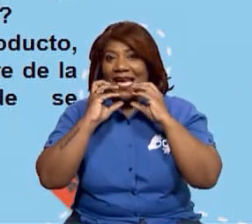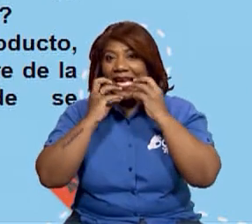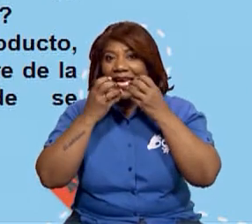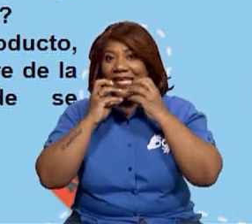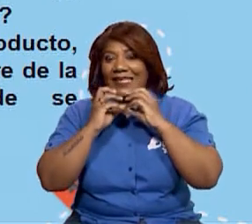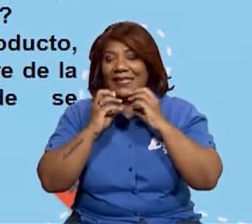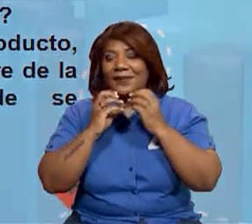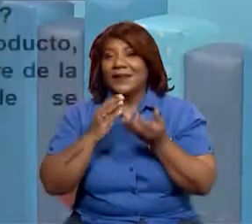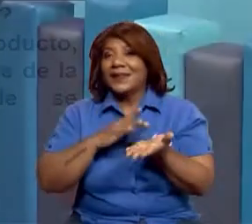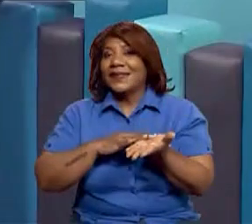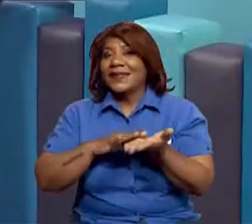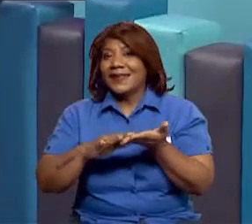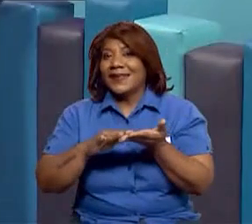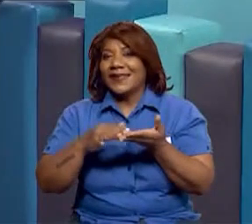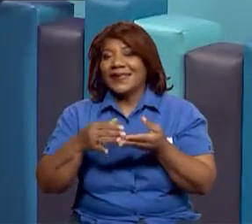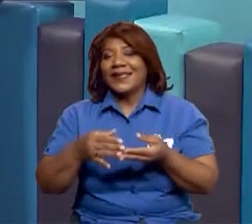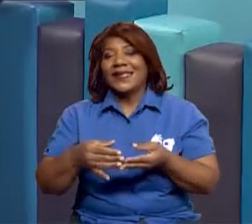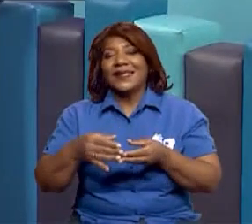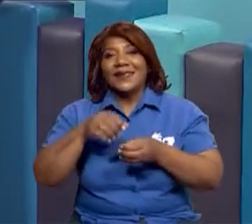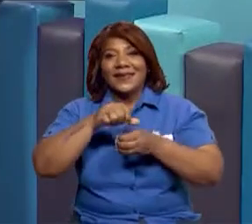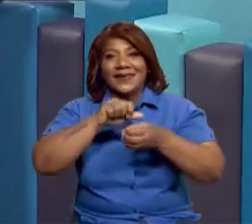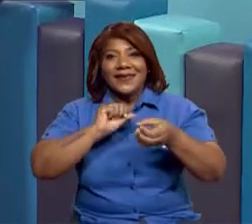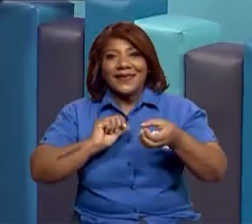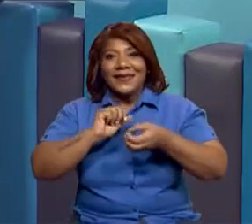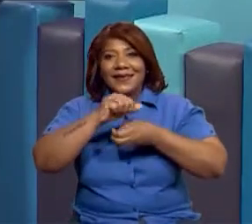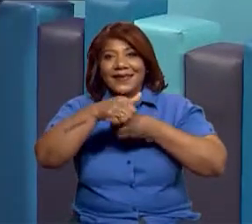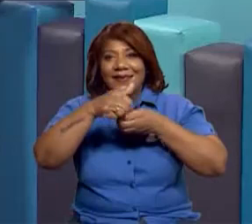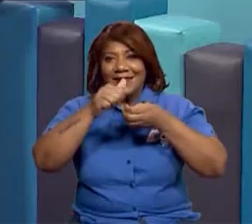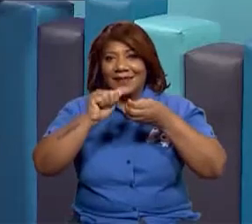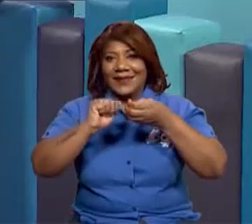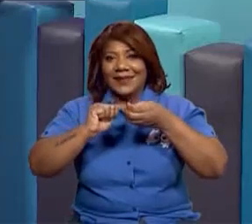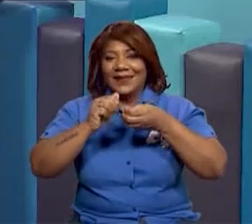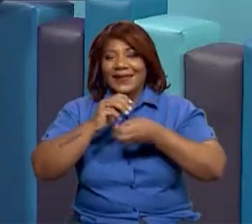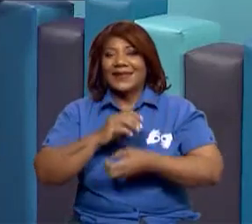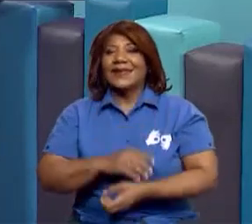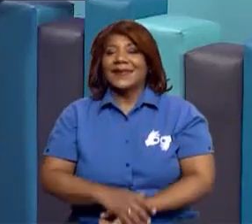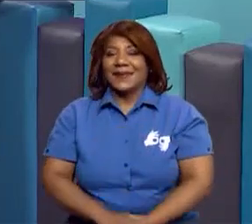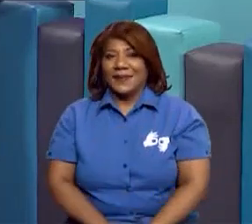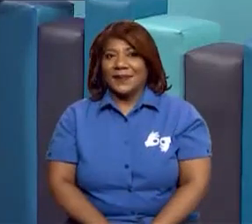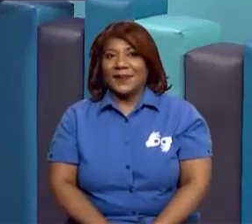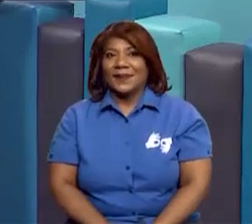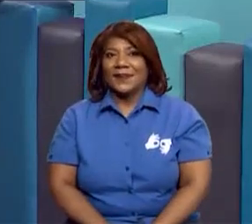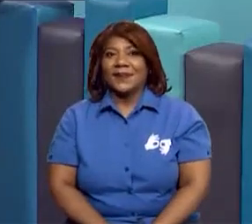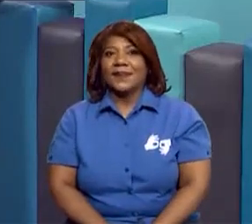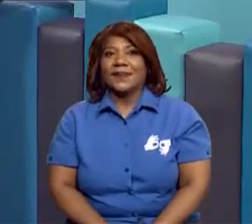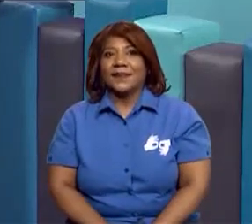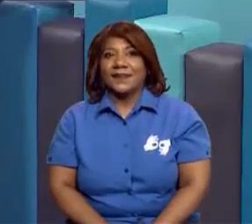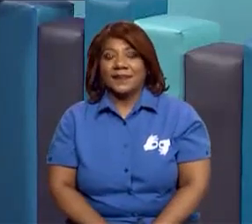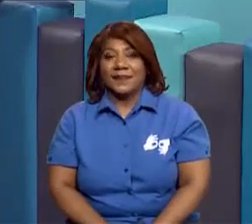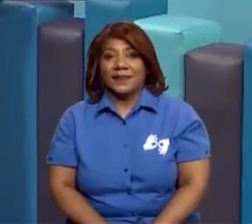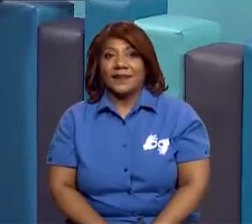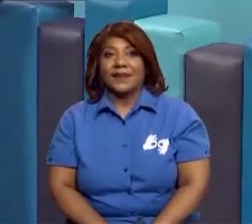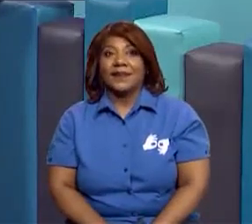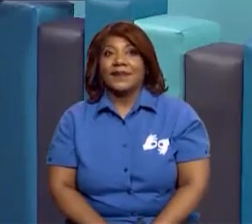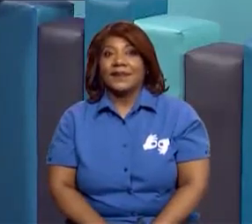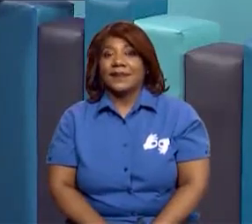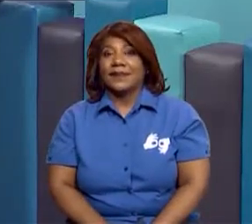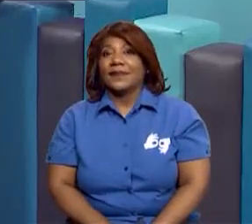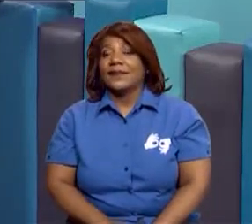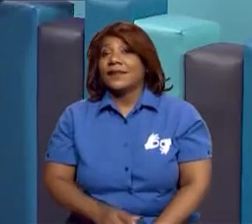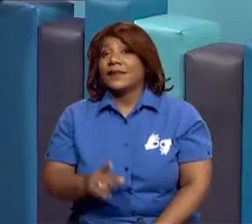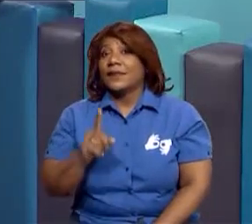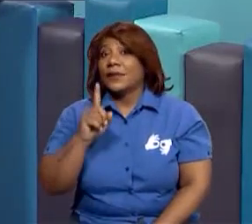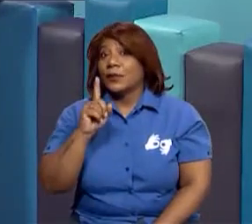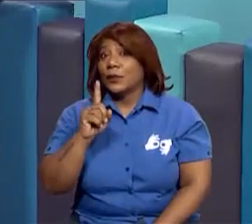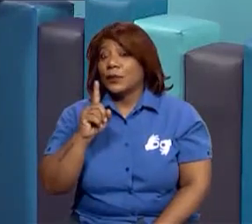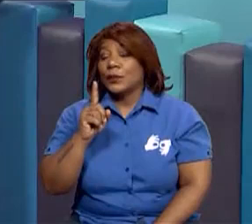banano para ver en qué otras provincias se produce a gran escala. En el café te puedo decir que una de las